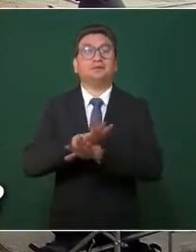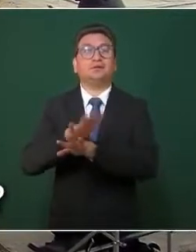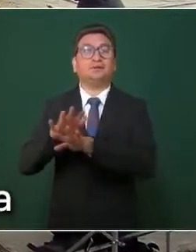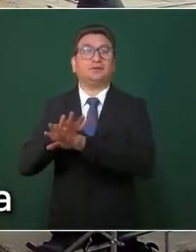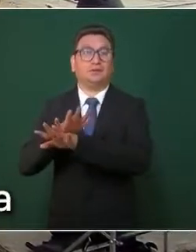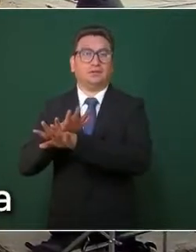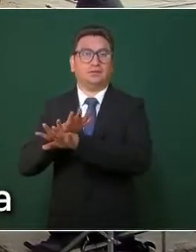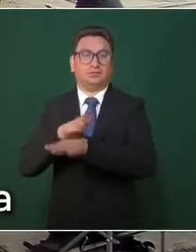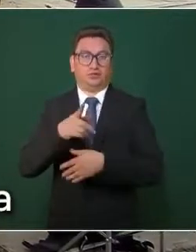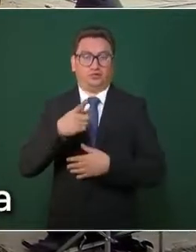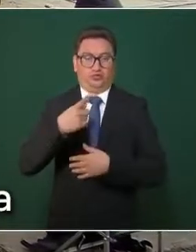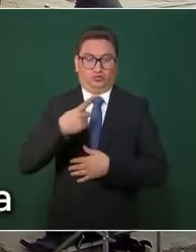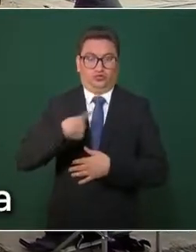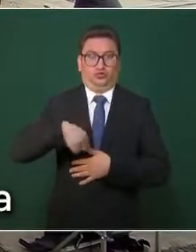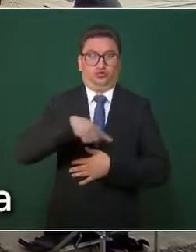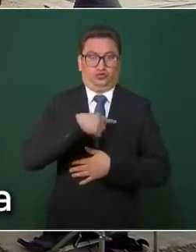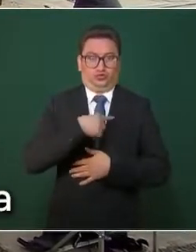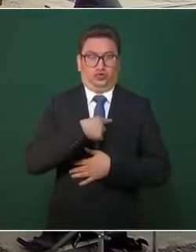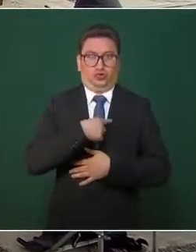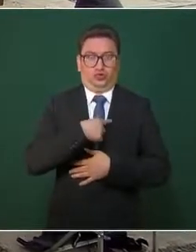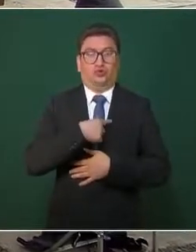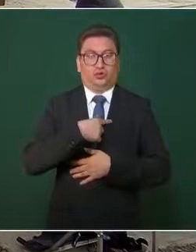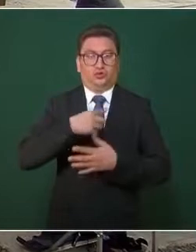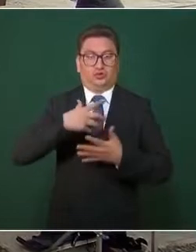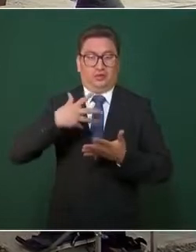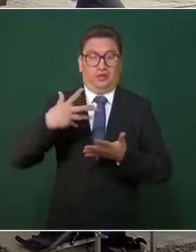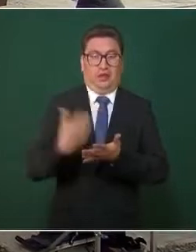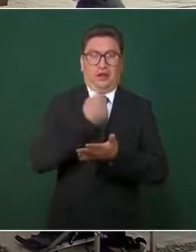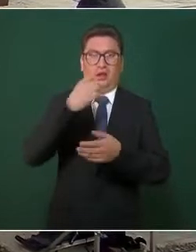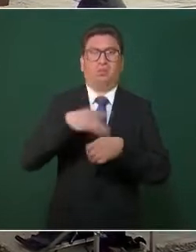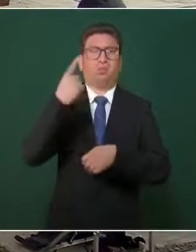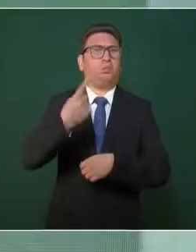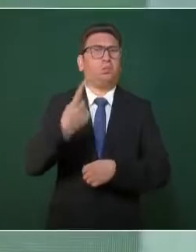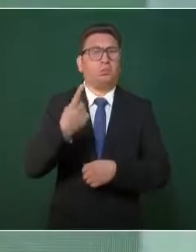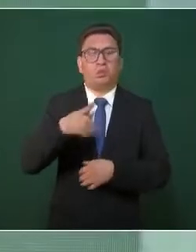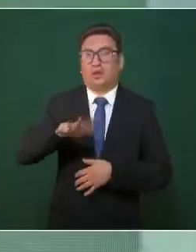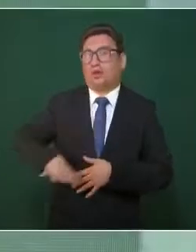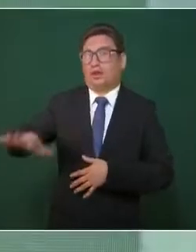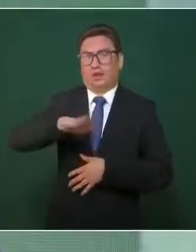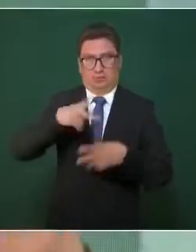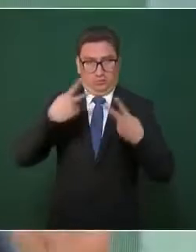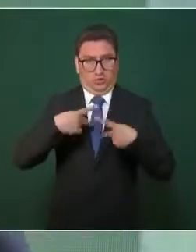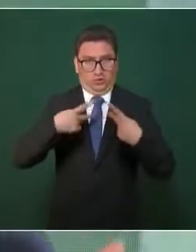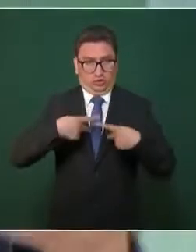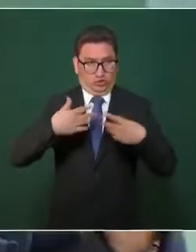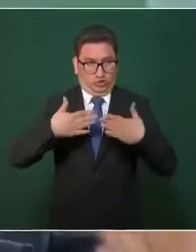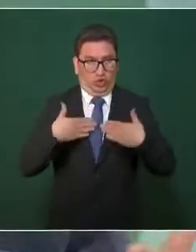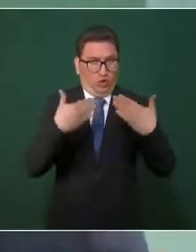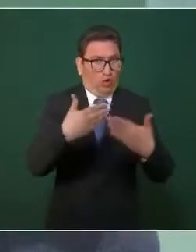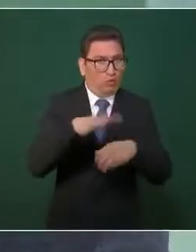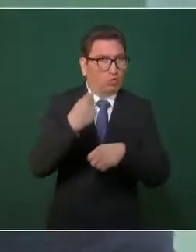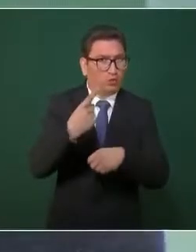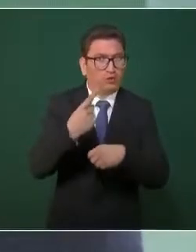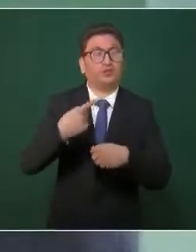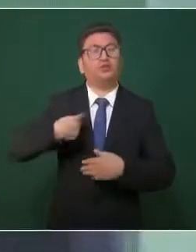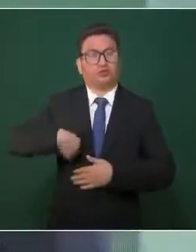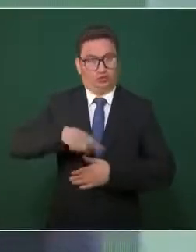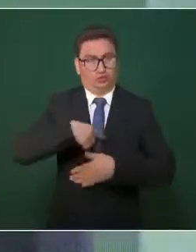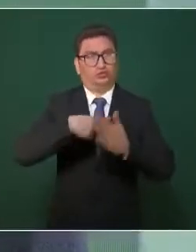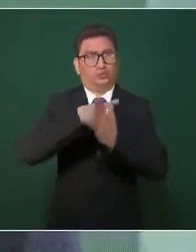nosotros, porque nos dio su confianza el pueblo, porque presentamos un programa